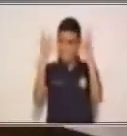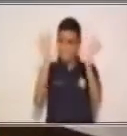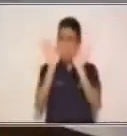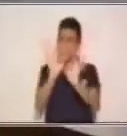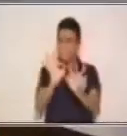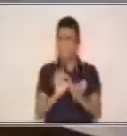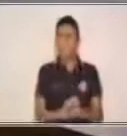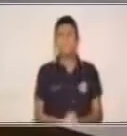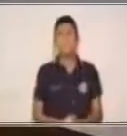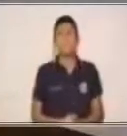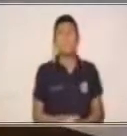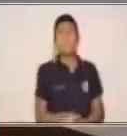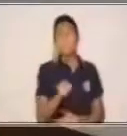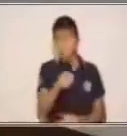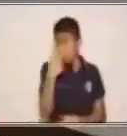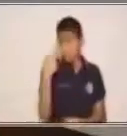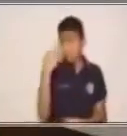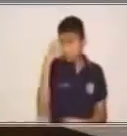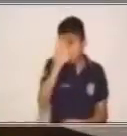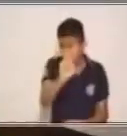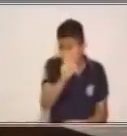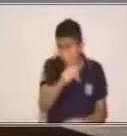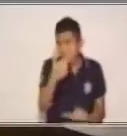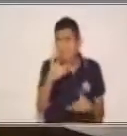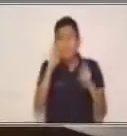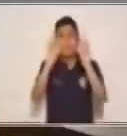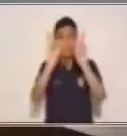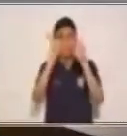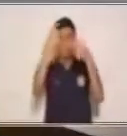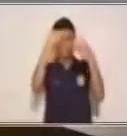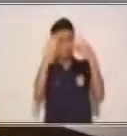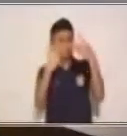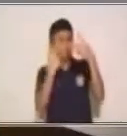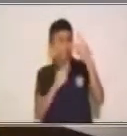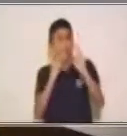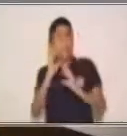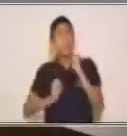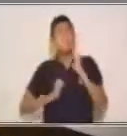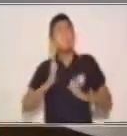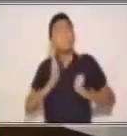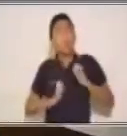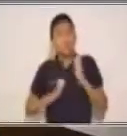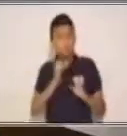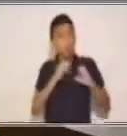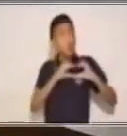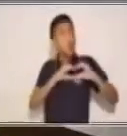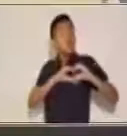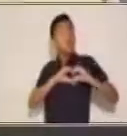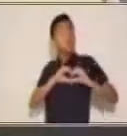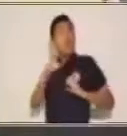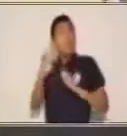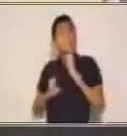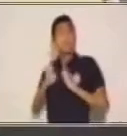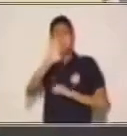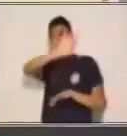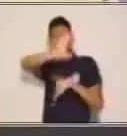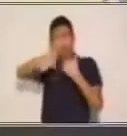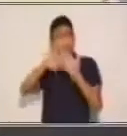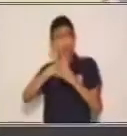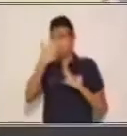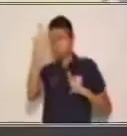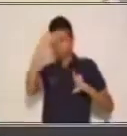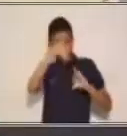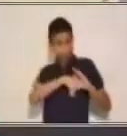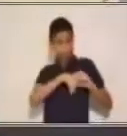Muy bien. Entonces, si se dieron cuenta, tenemos muchas emociones en nuestro corazón. ¿Verdad? Ahí las guardamos.